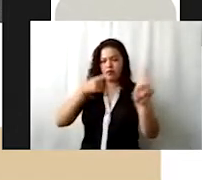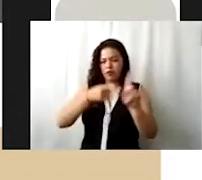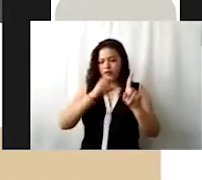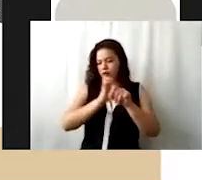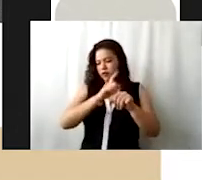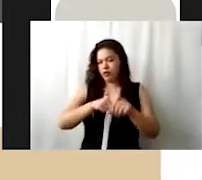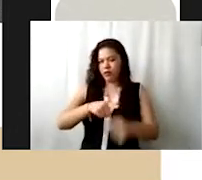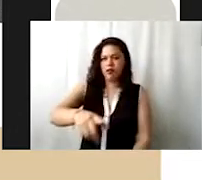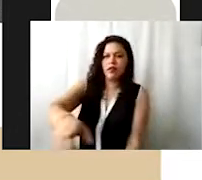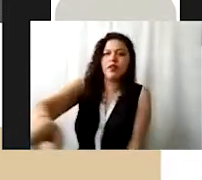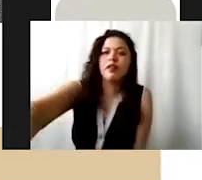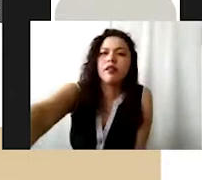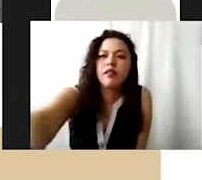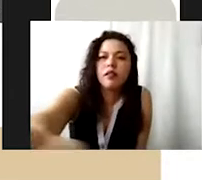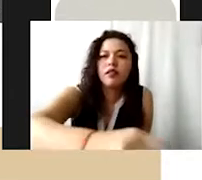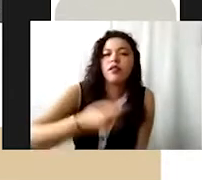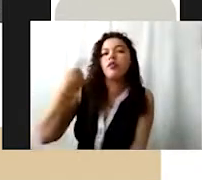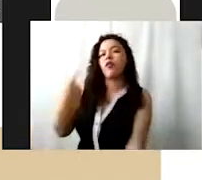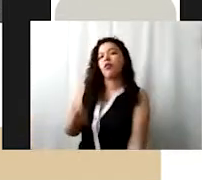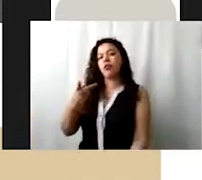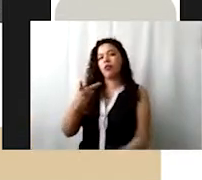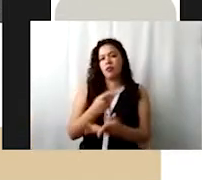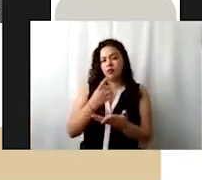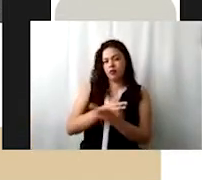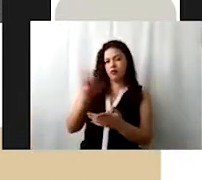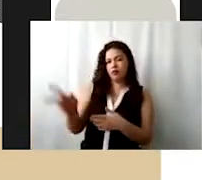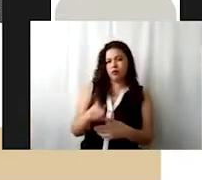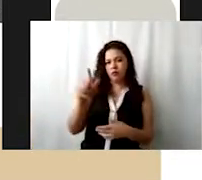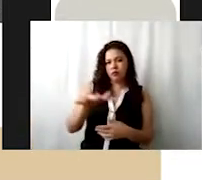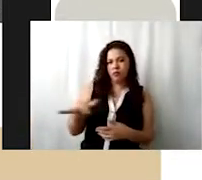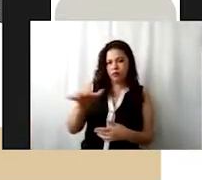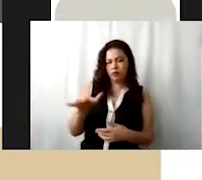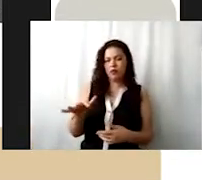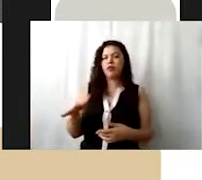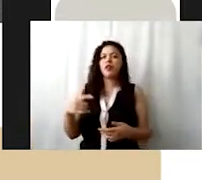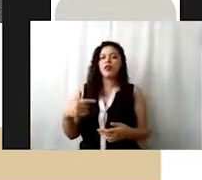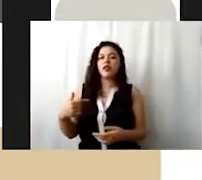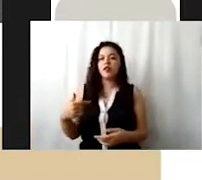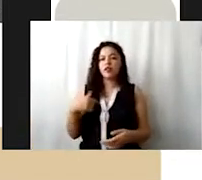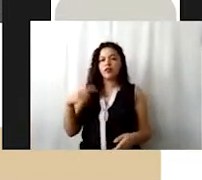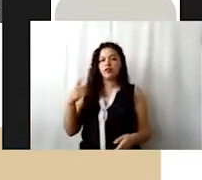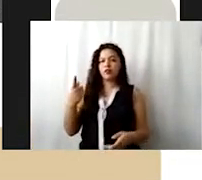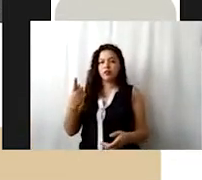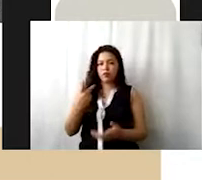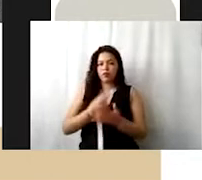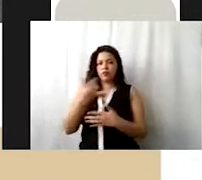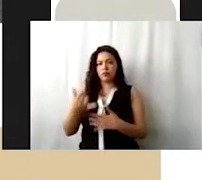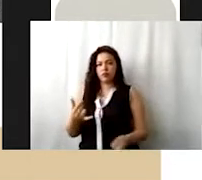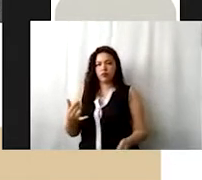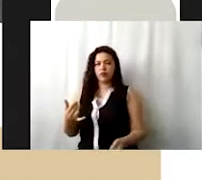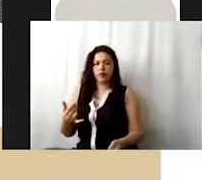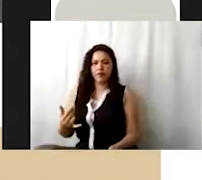si tengo una sola población, entonces por ende voy a derivar un proyecto. De ese proyecto